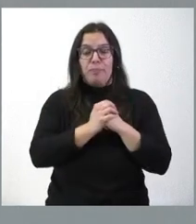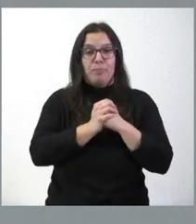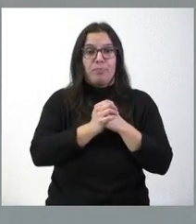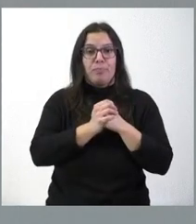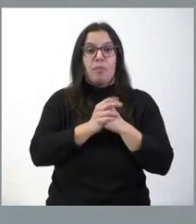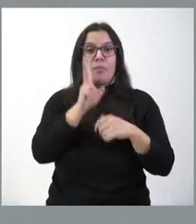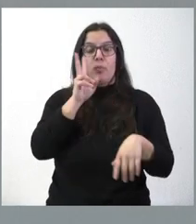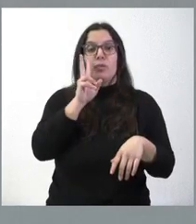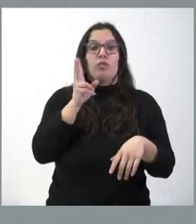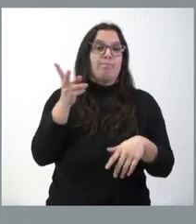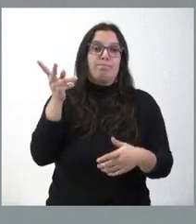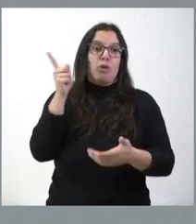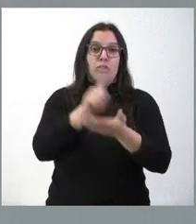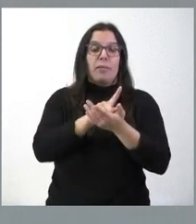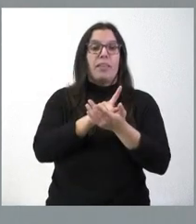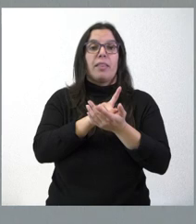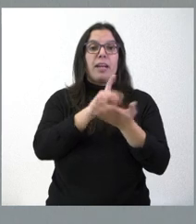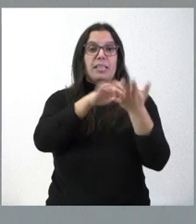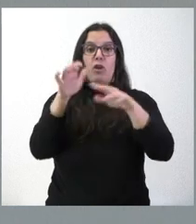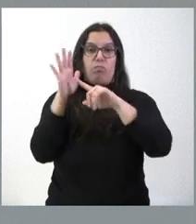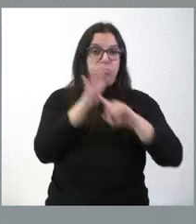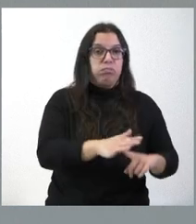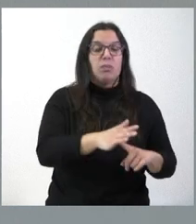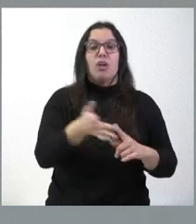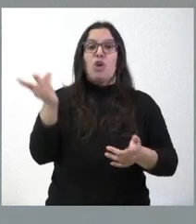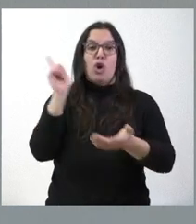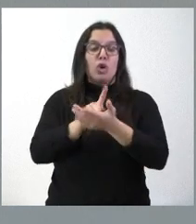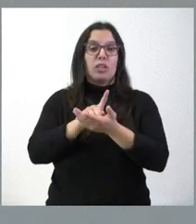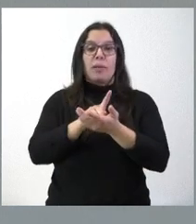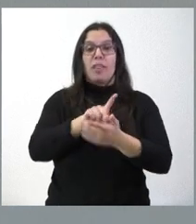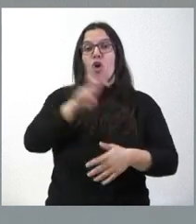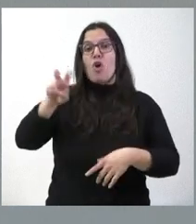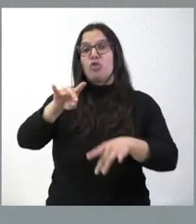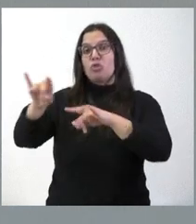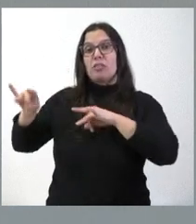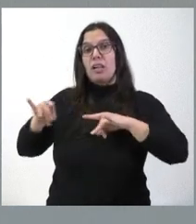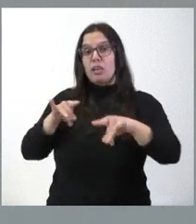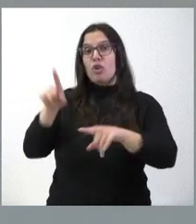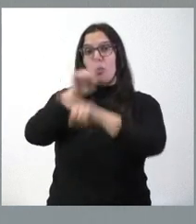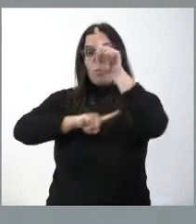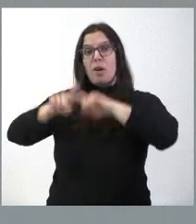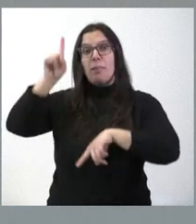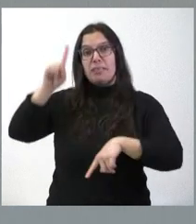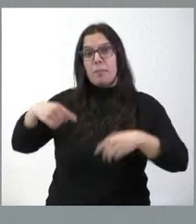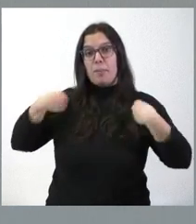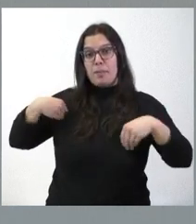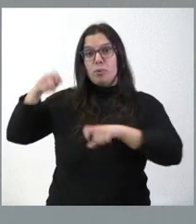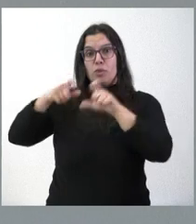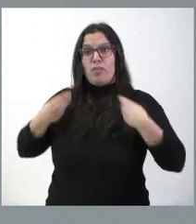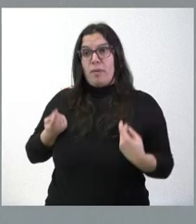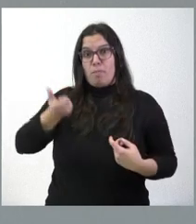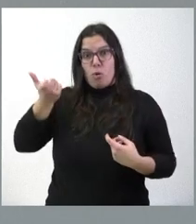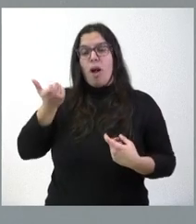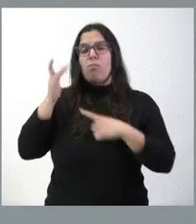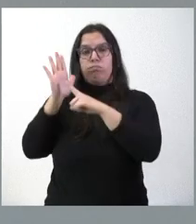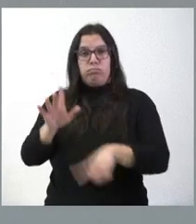hemos visto que se ha vuelto a marginar a Castilla y León y se ha vuelto a marginar a otros territorios con problemas demográficos. La